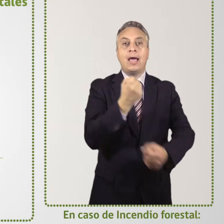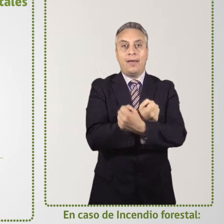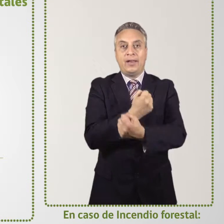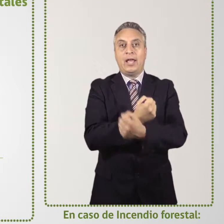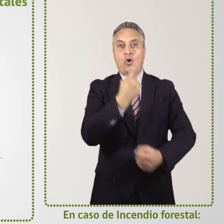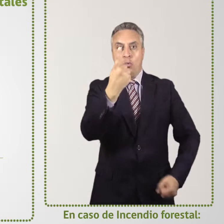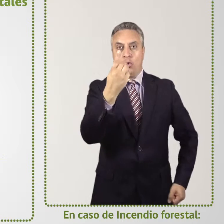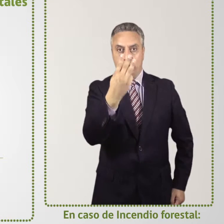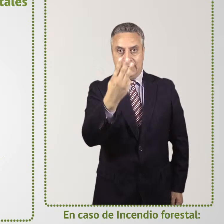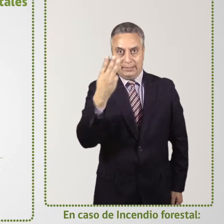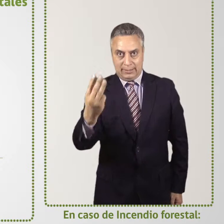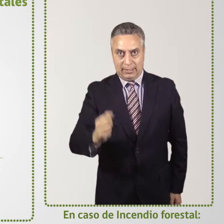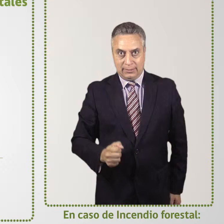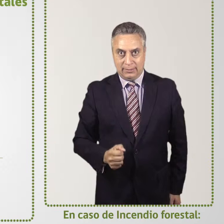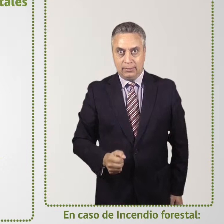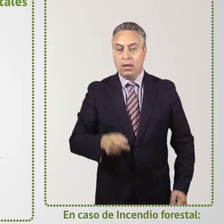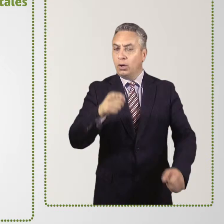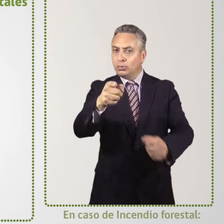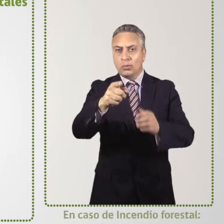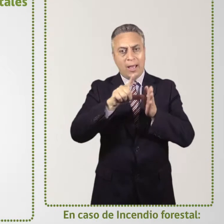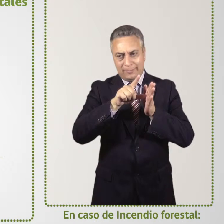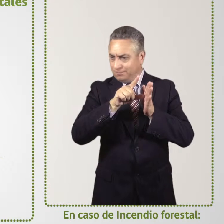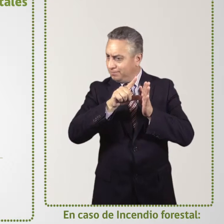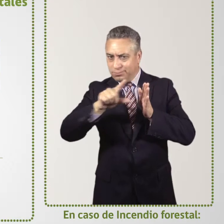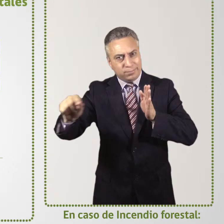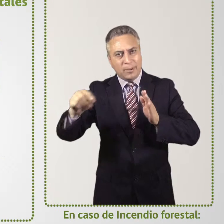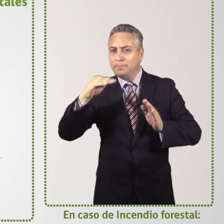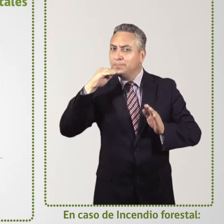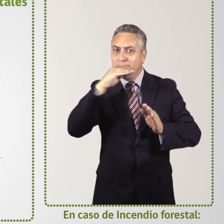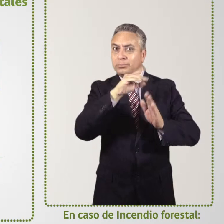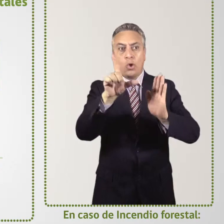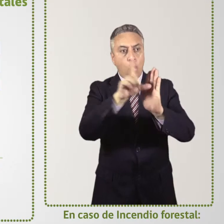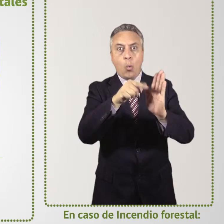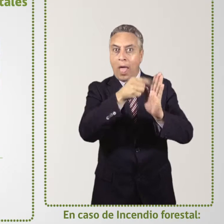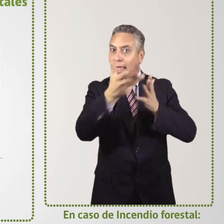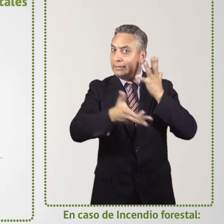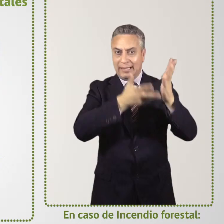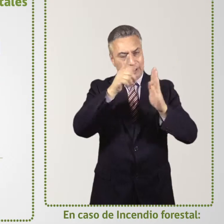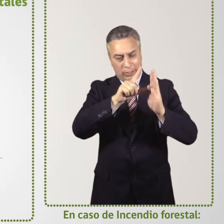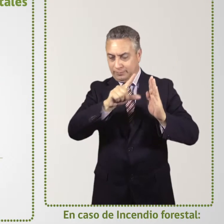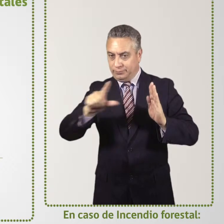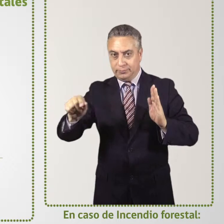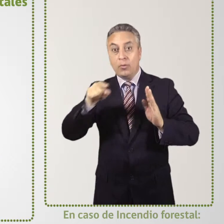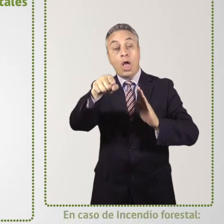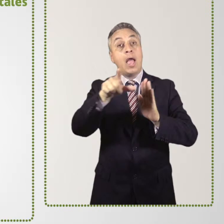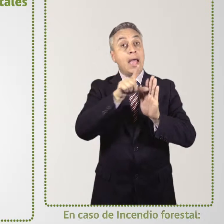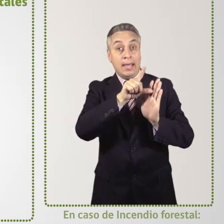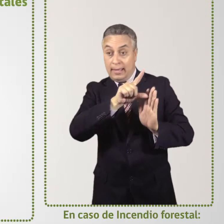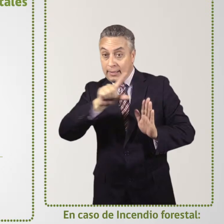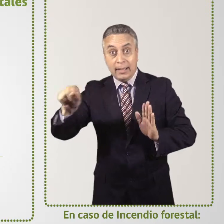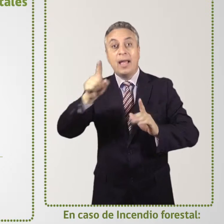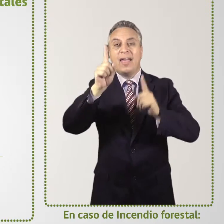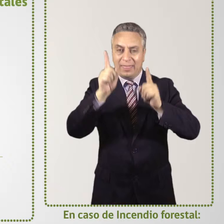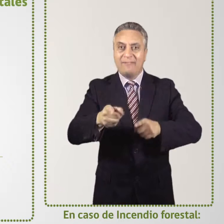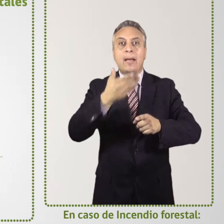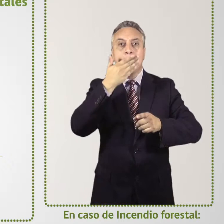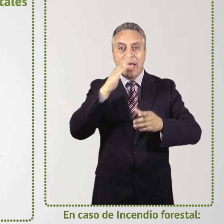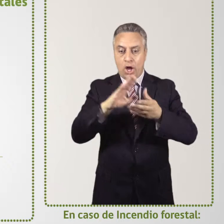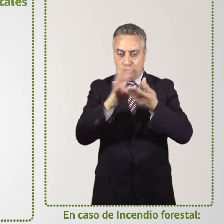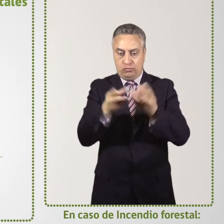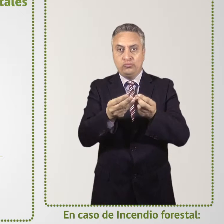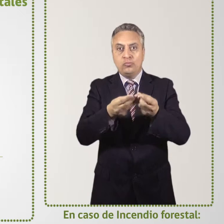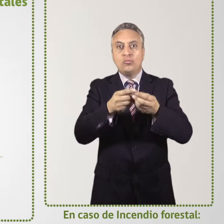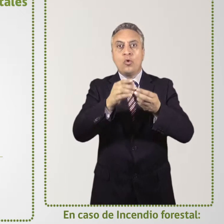carabineros 133. Evacúa inmediatamente el área del incendio. Para evacuar,